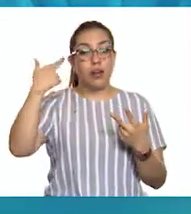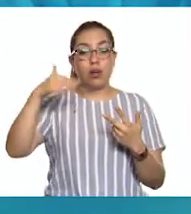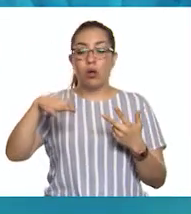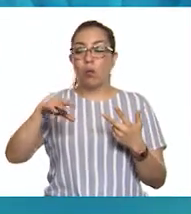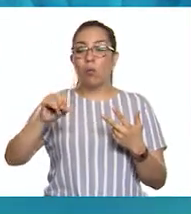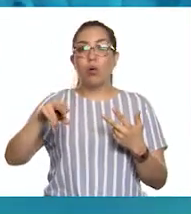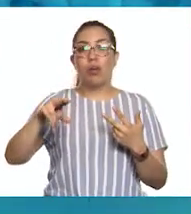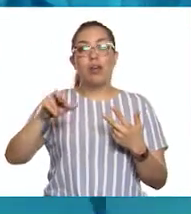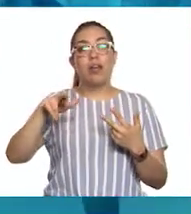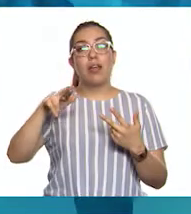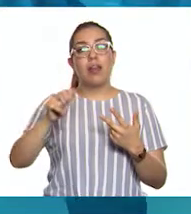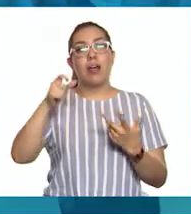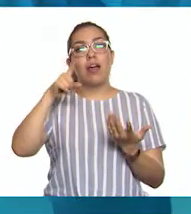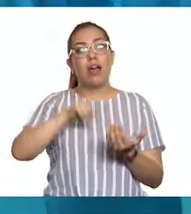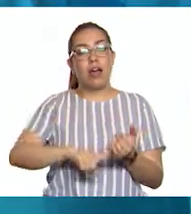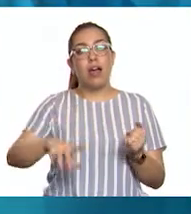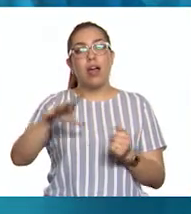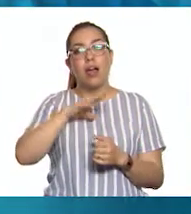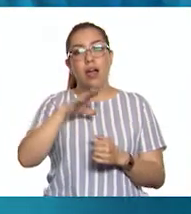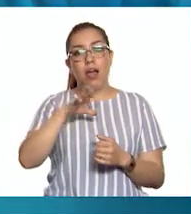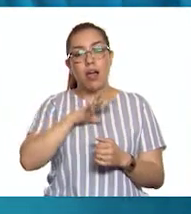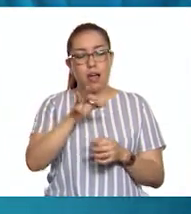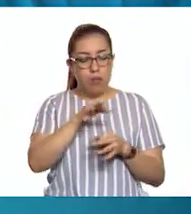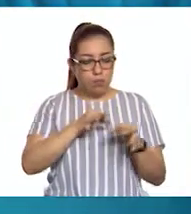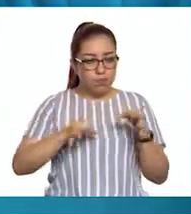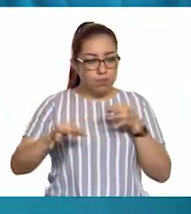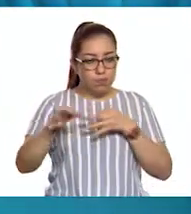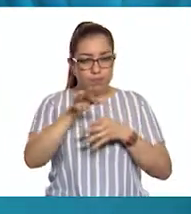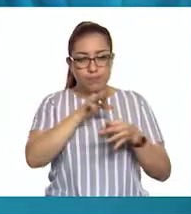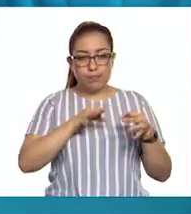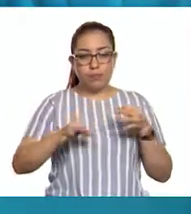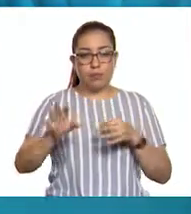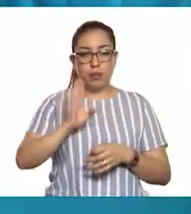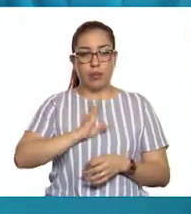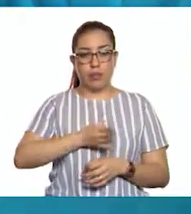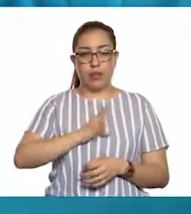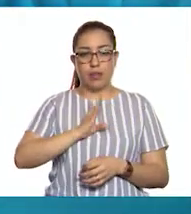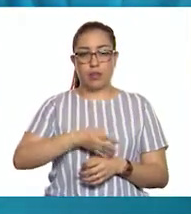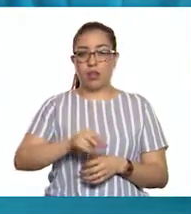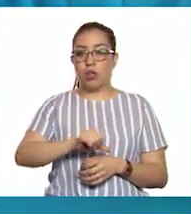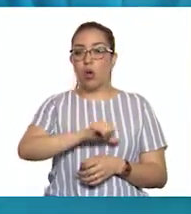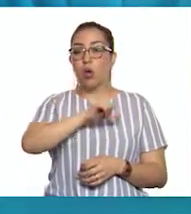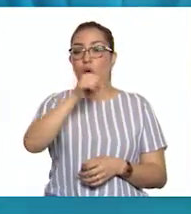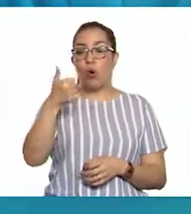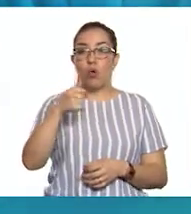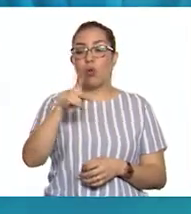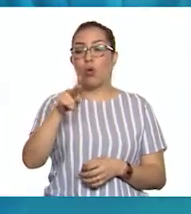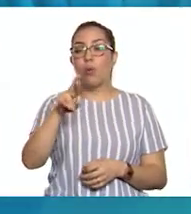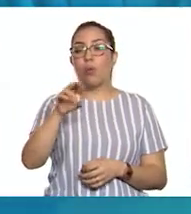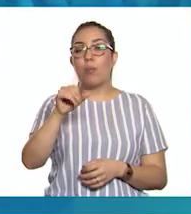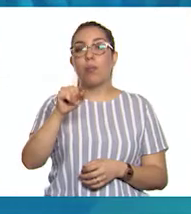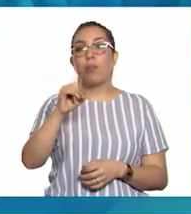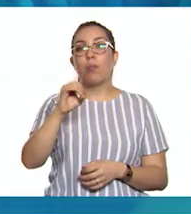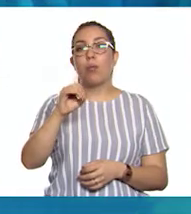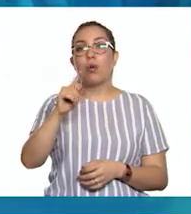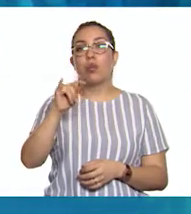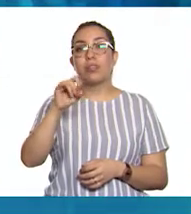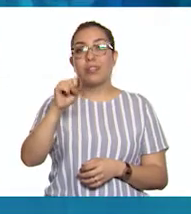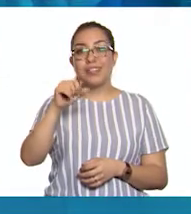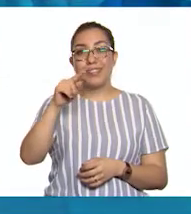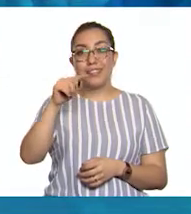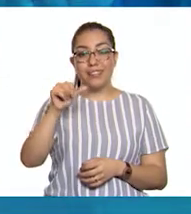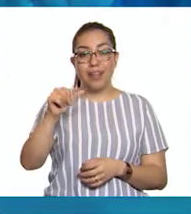por bacterias, el reino protista, con seres vivos microscópicos que tienen células con núcleo